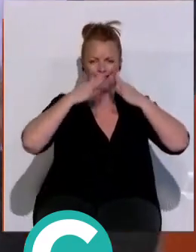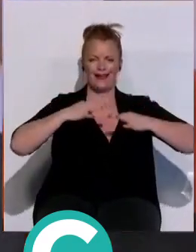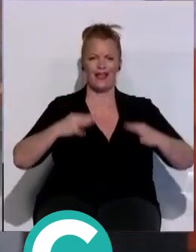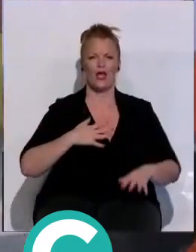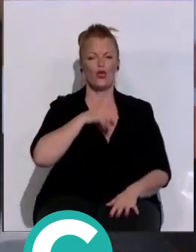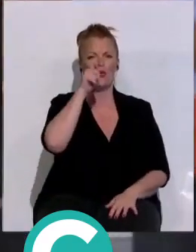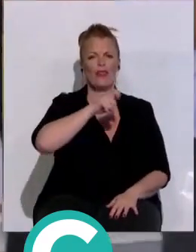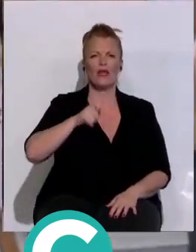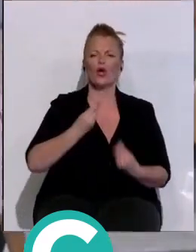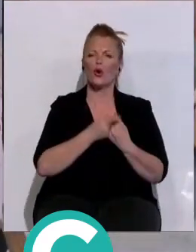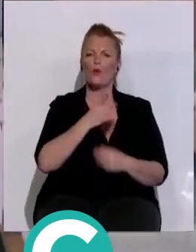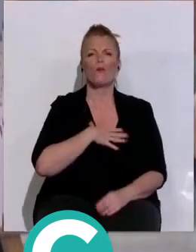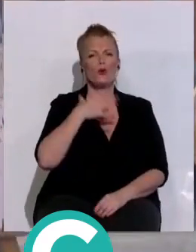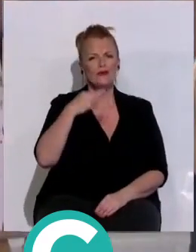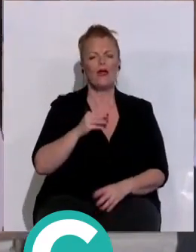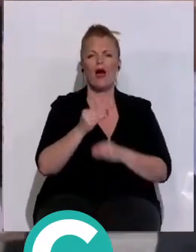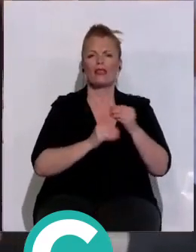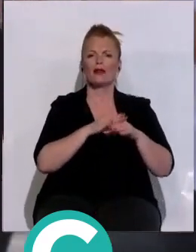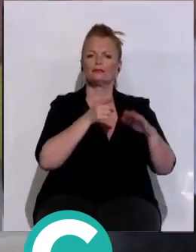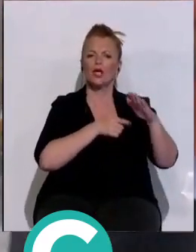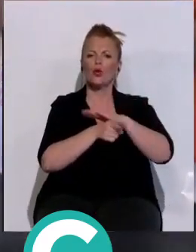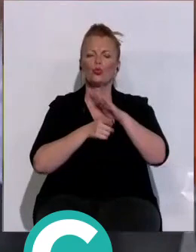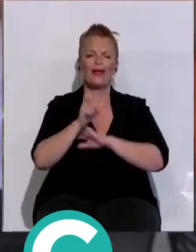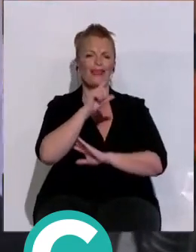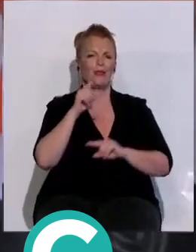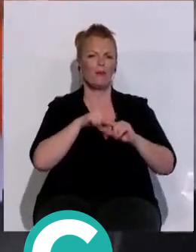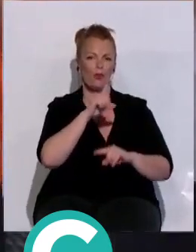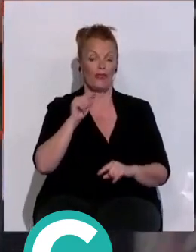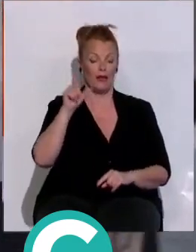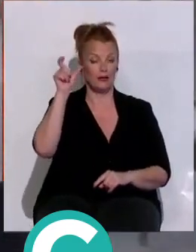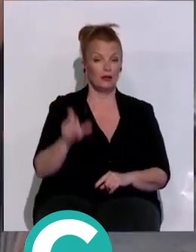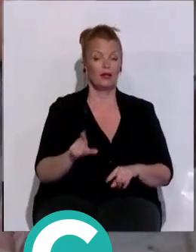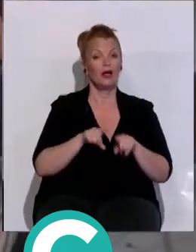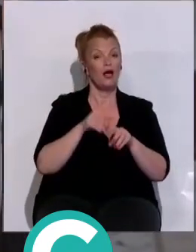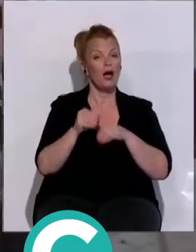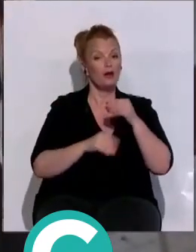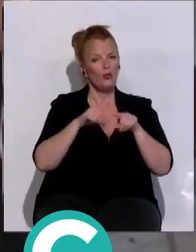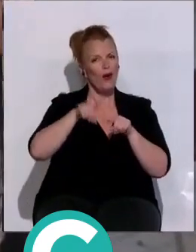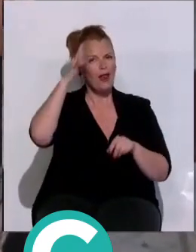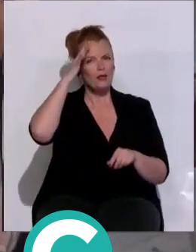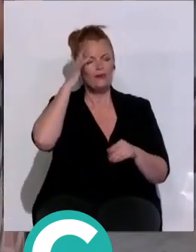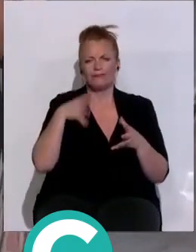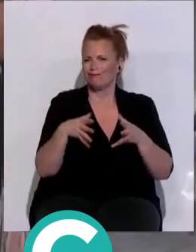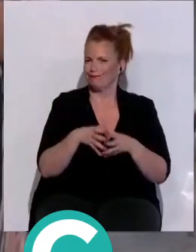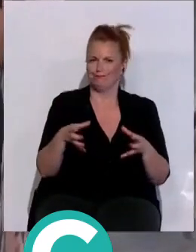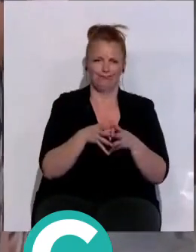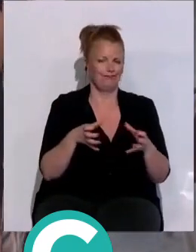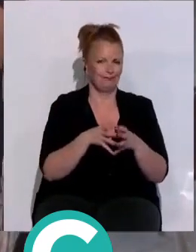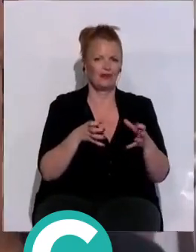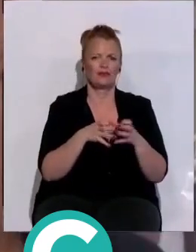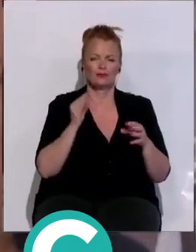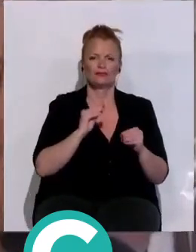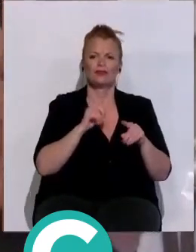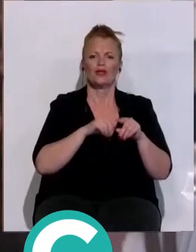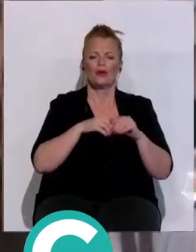y con una posibilidad de ejecutar del 100%. Sánchez ha puesto de manifiesto la ilusión y las ganas con las que afrontan desde la formación